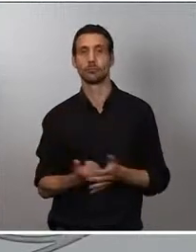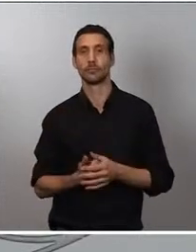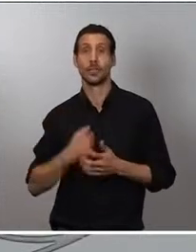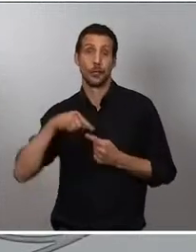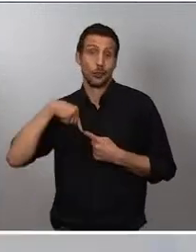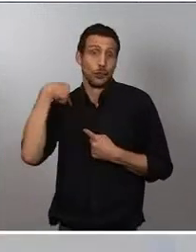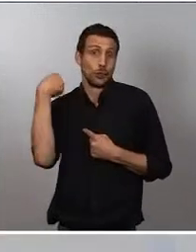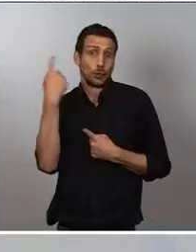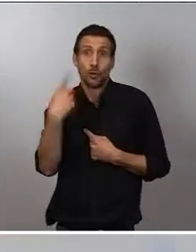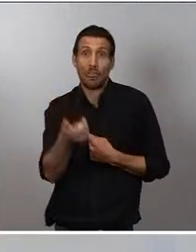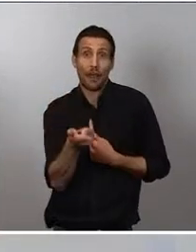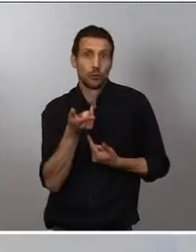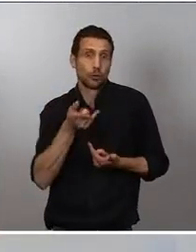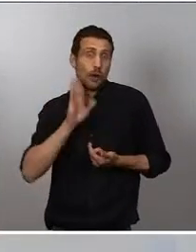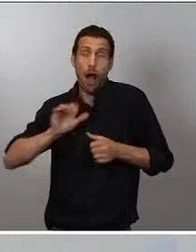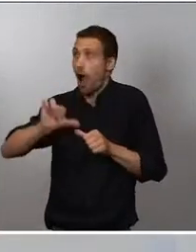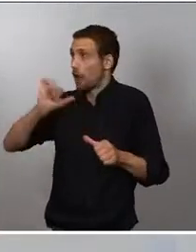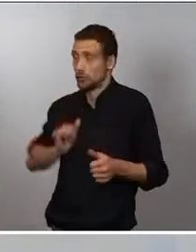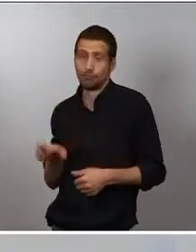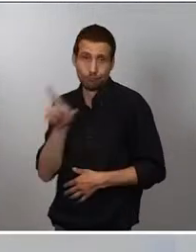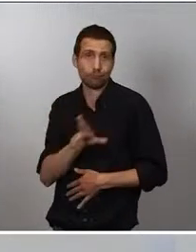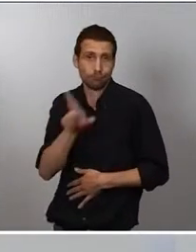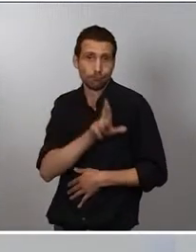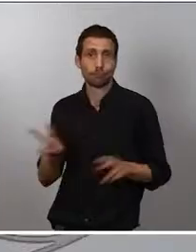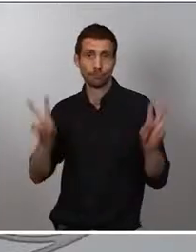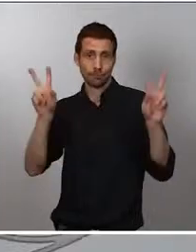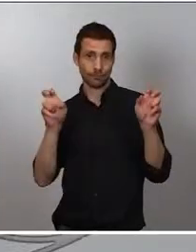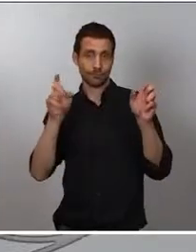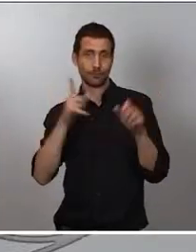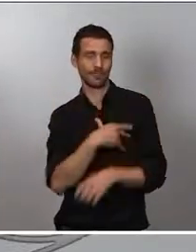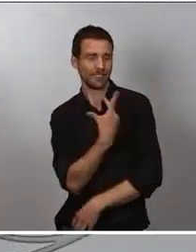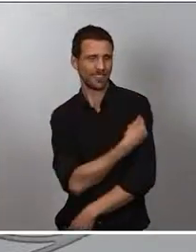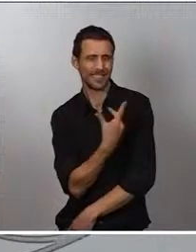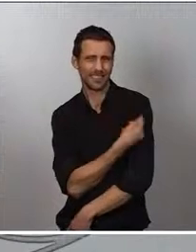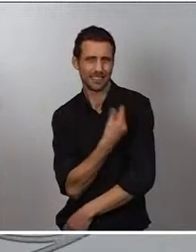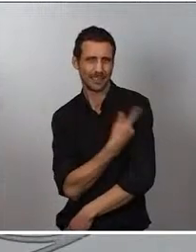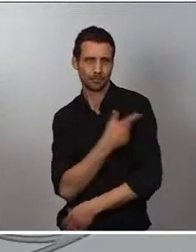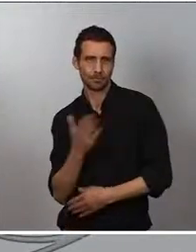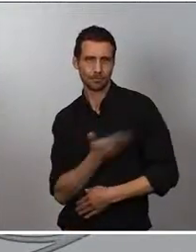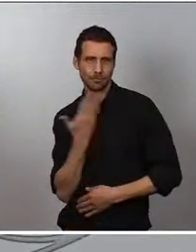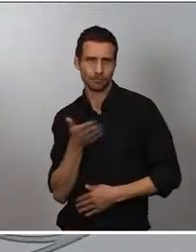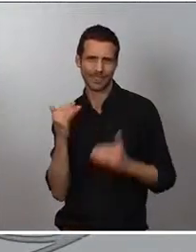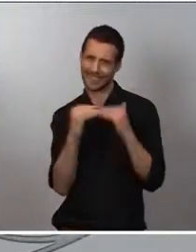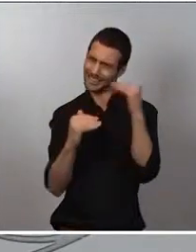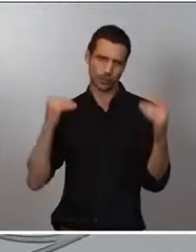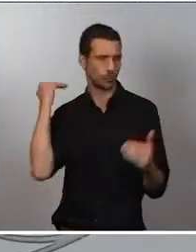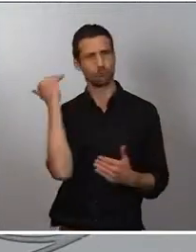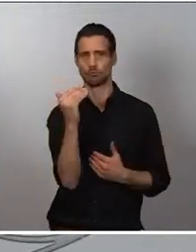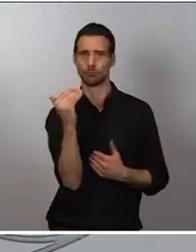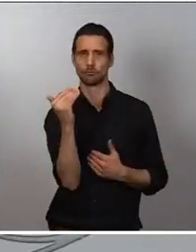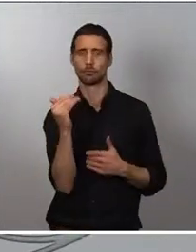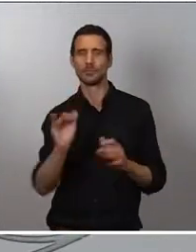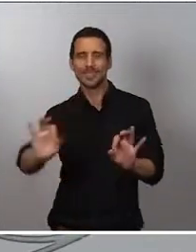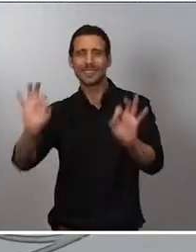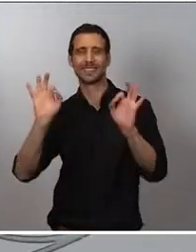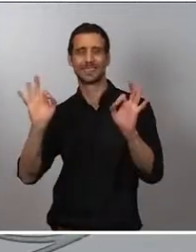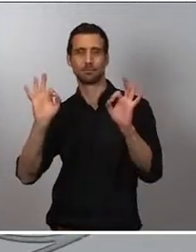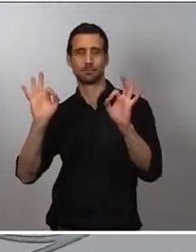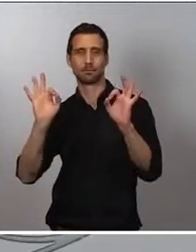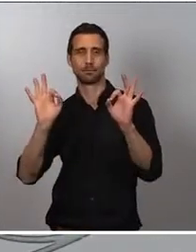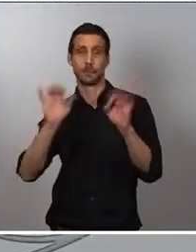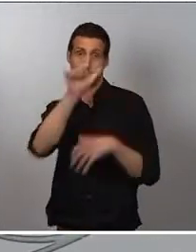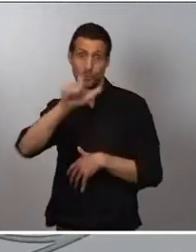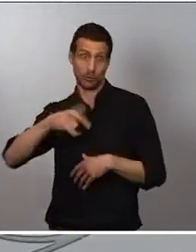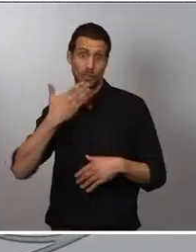ocasiones, de la altísima cobertura de vacunación que tenemos especialmente en las personas de edad por encima de 40 años.